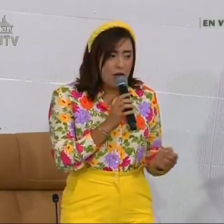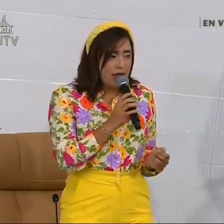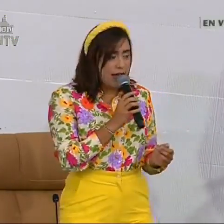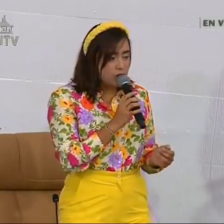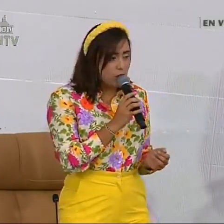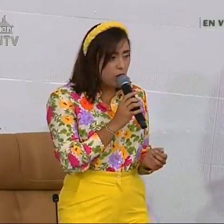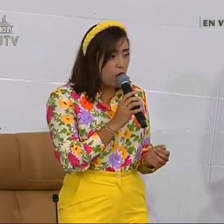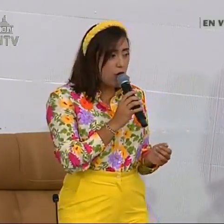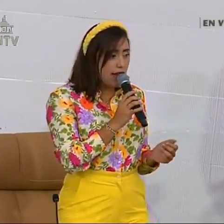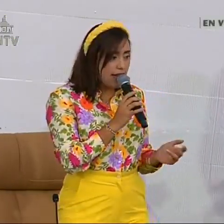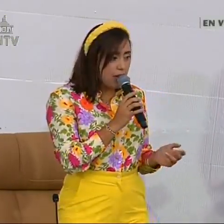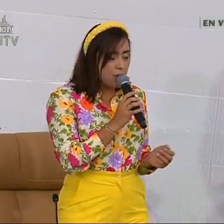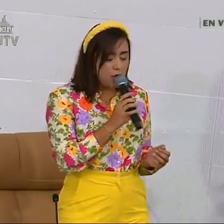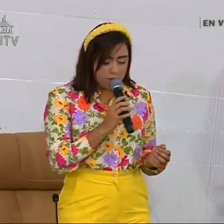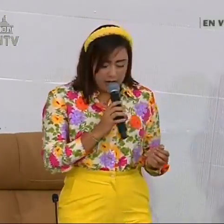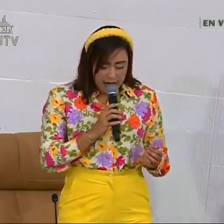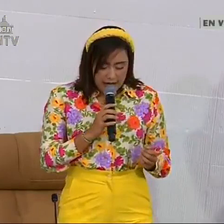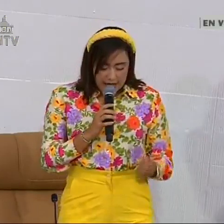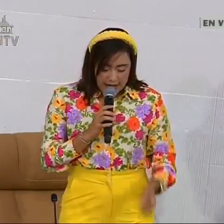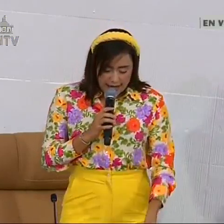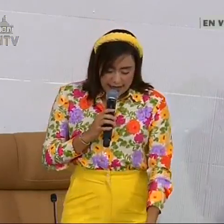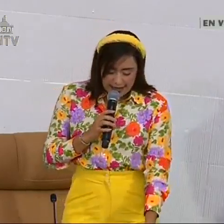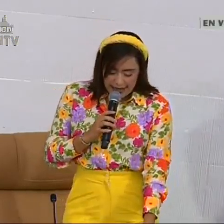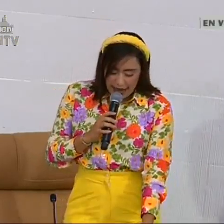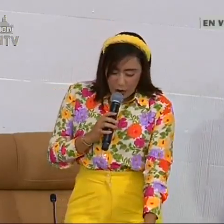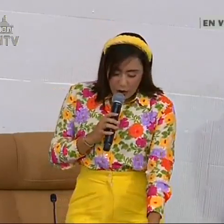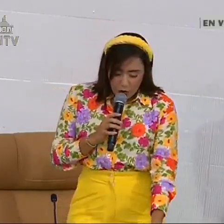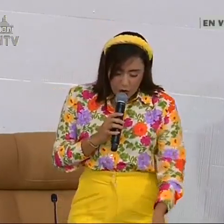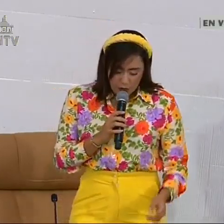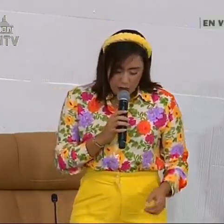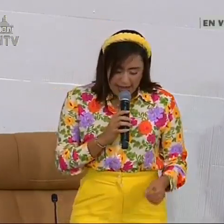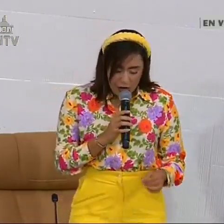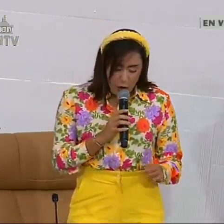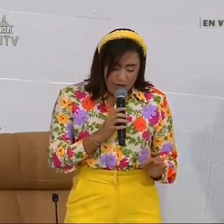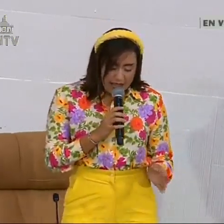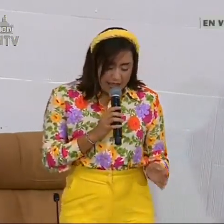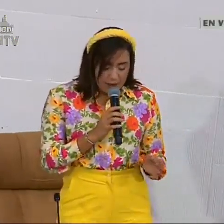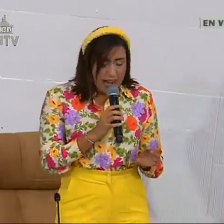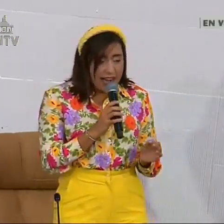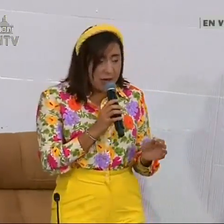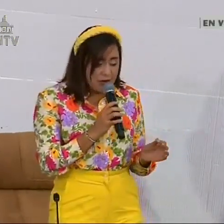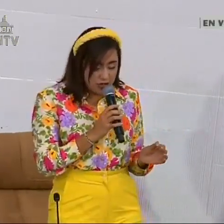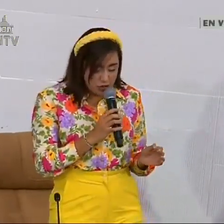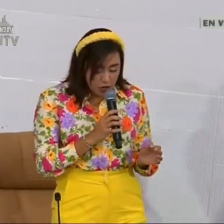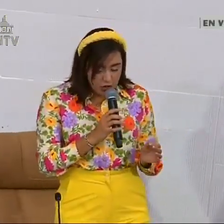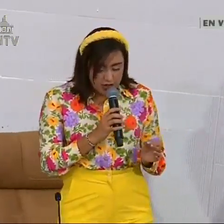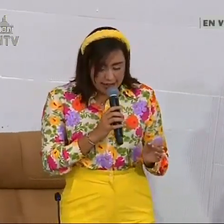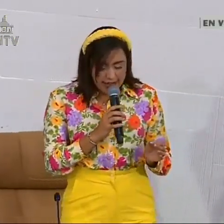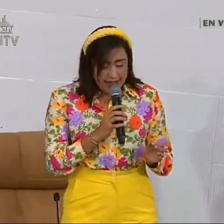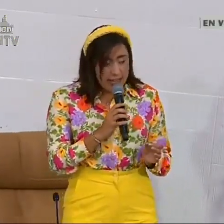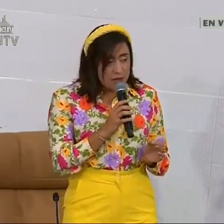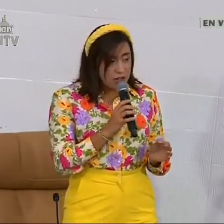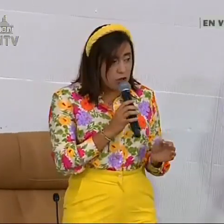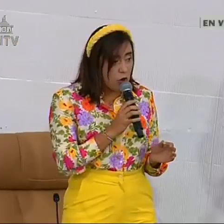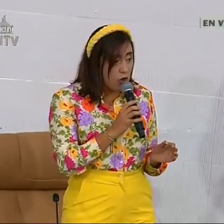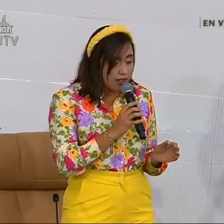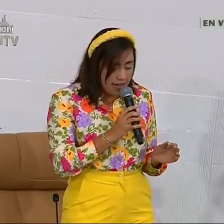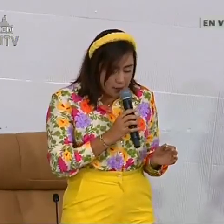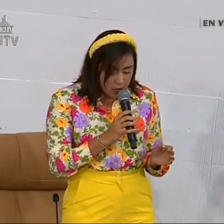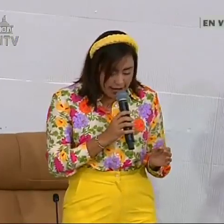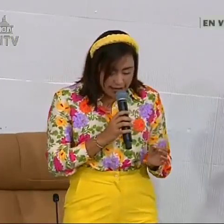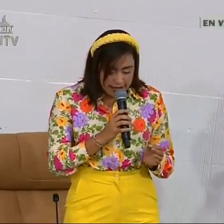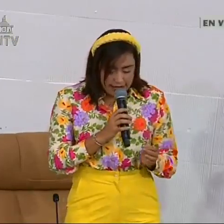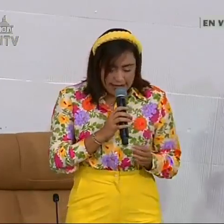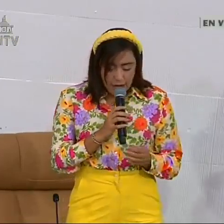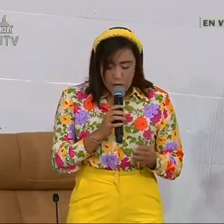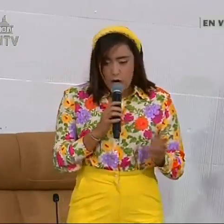CEDAO es un organismo de la ONU el comité para la eliminación de la discriminación contra